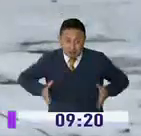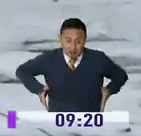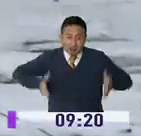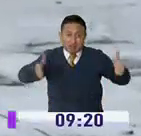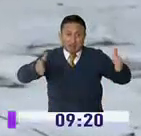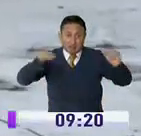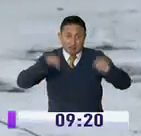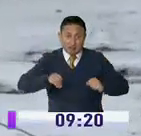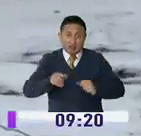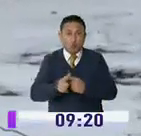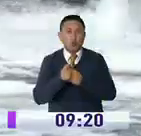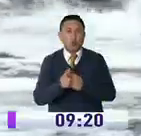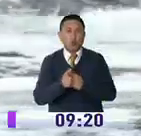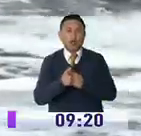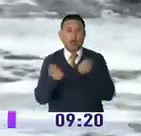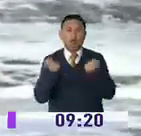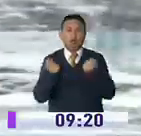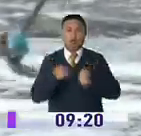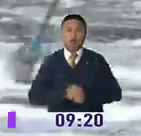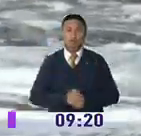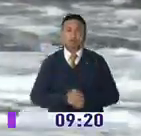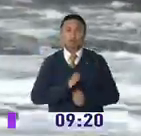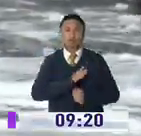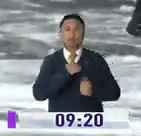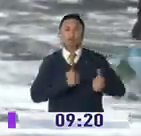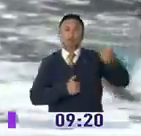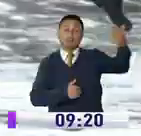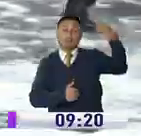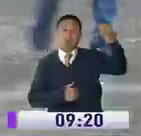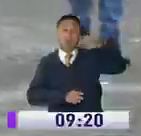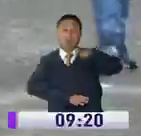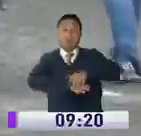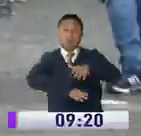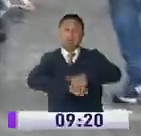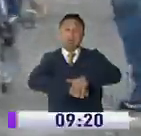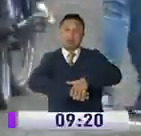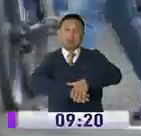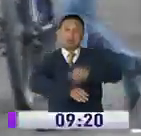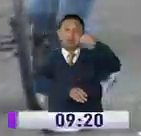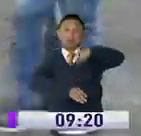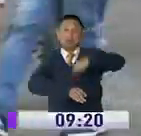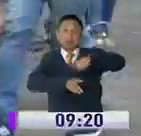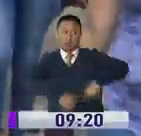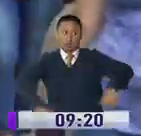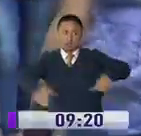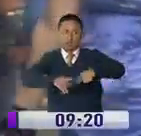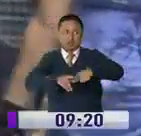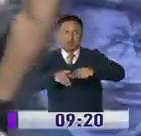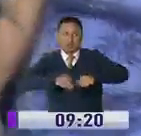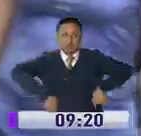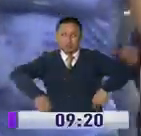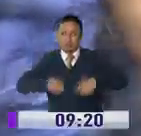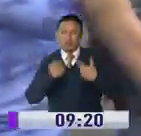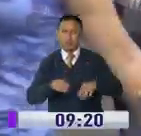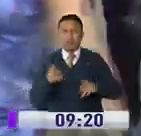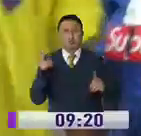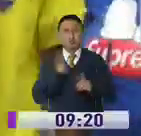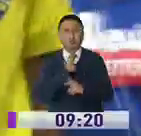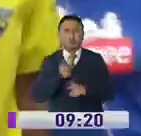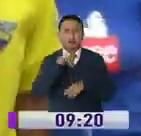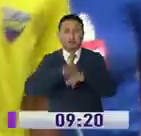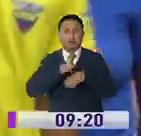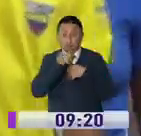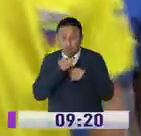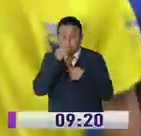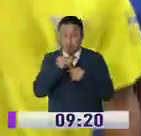calles fue una medida de acción urgente por parte del cabildo machaleño. El lugar era un verdadero foco de contaminación debido a